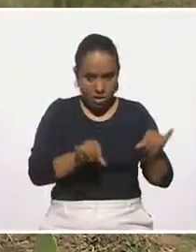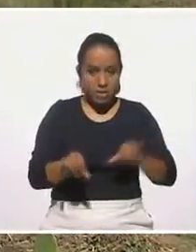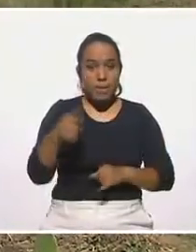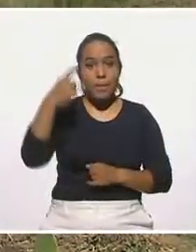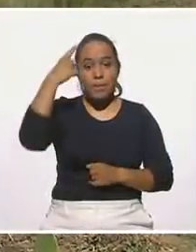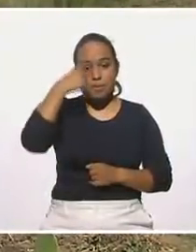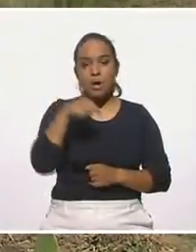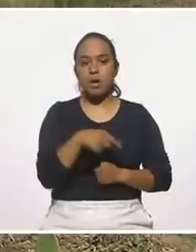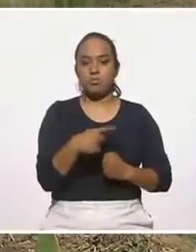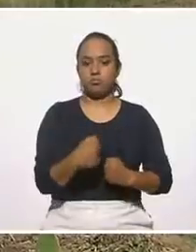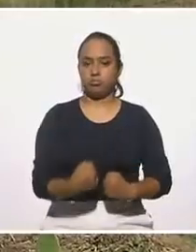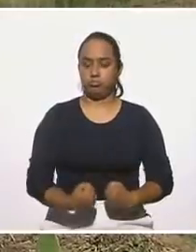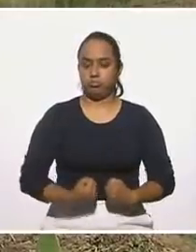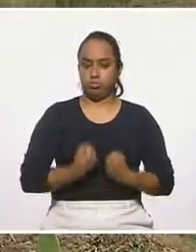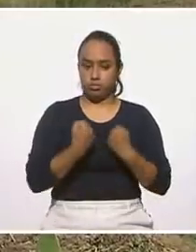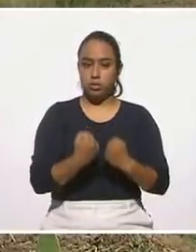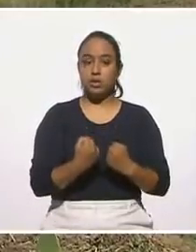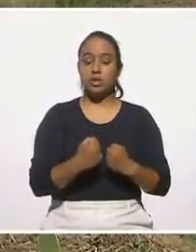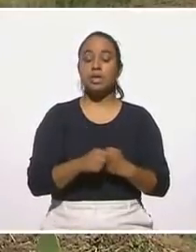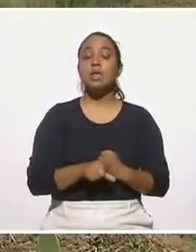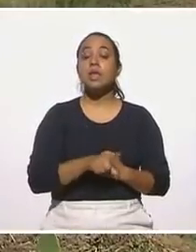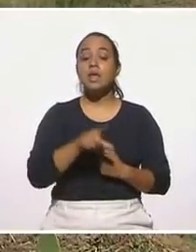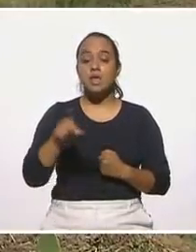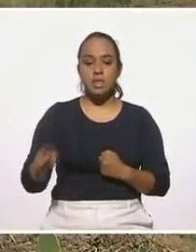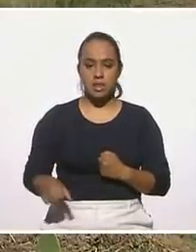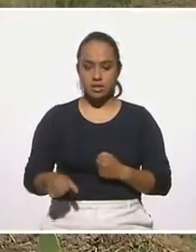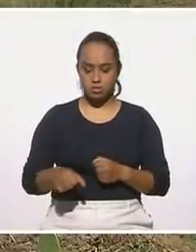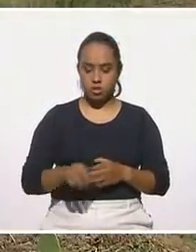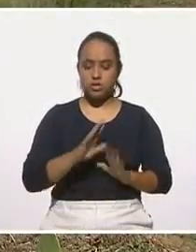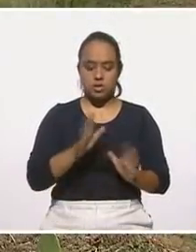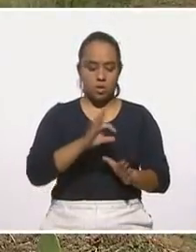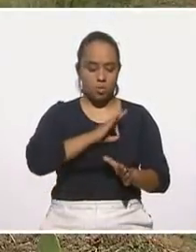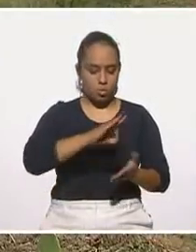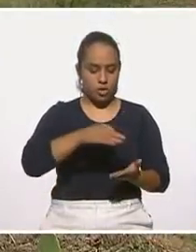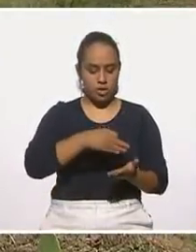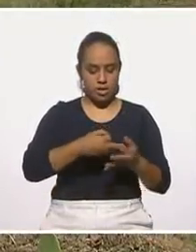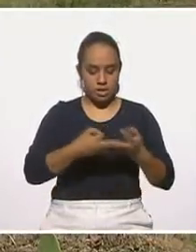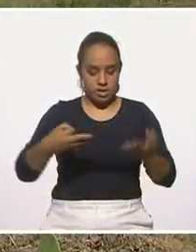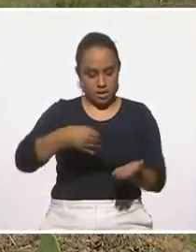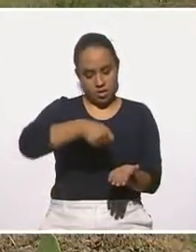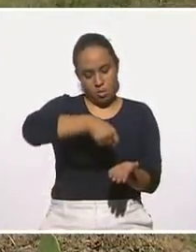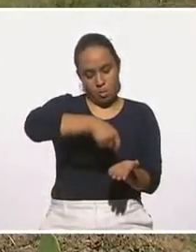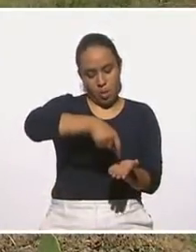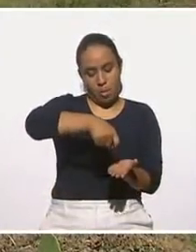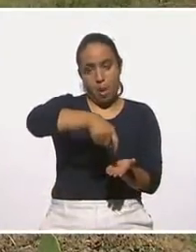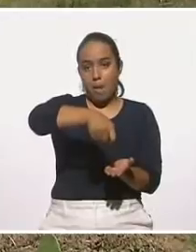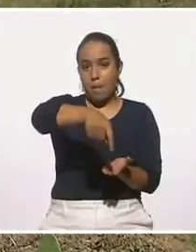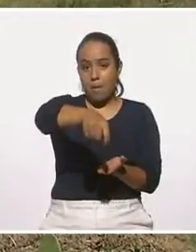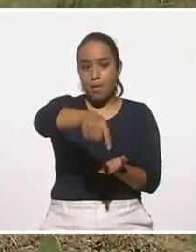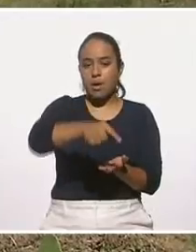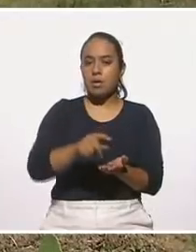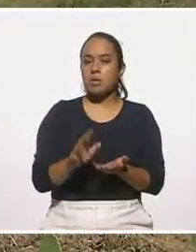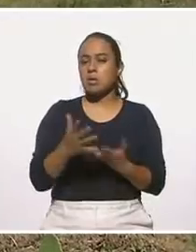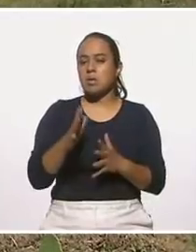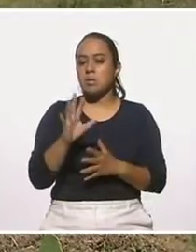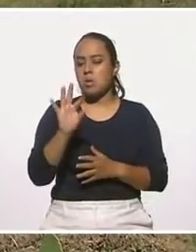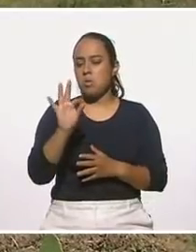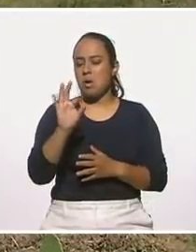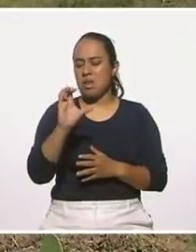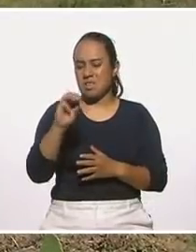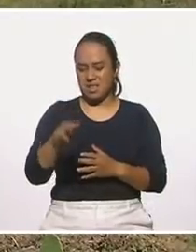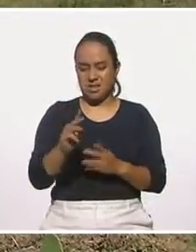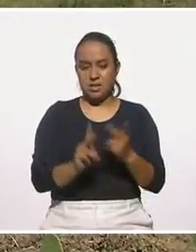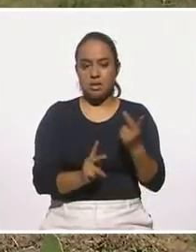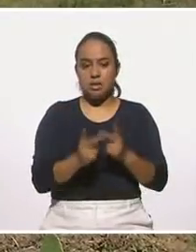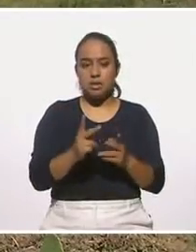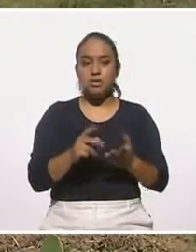fortaleza y posteriormente sembrarlo. Se siembra, vamos a hablar de una planta de 40 centímetros,